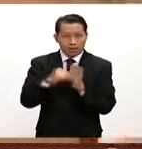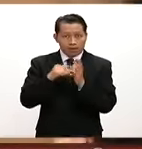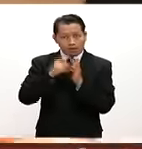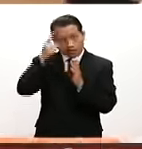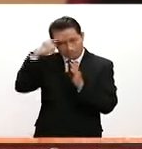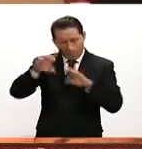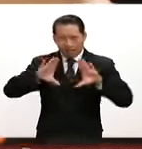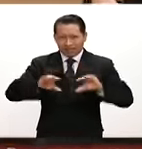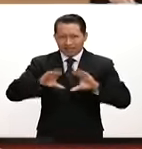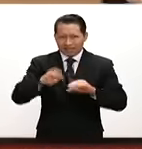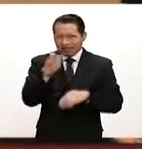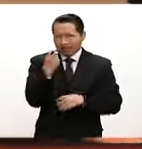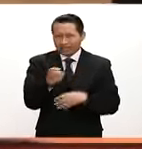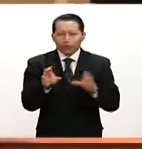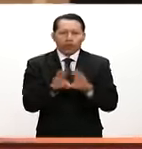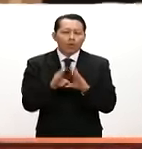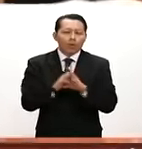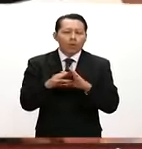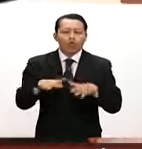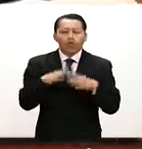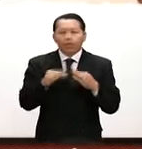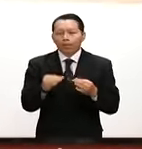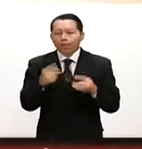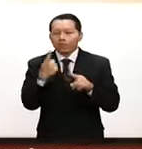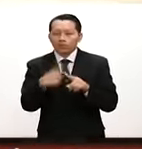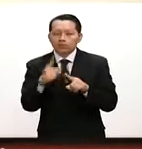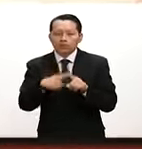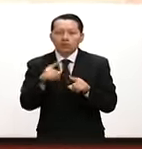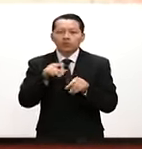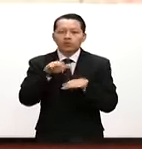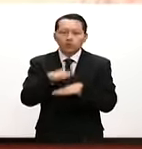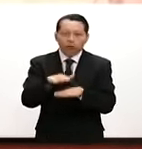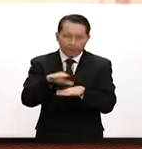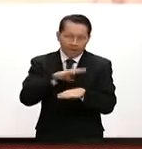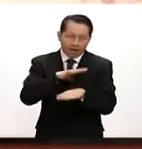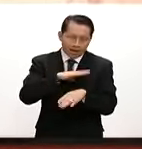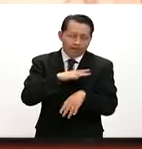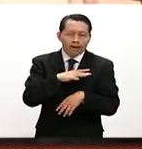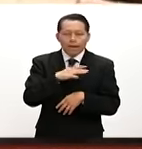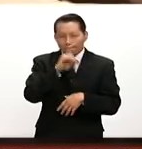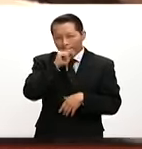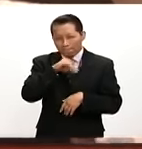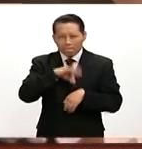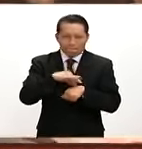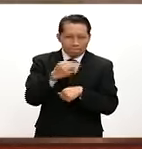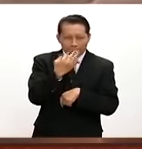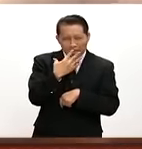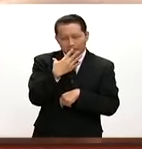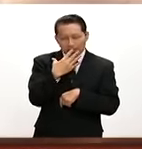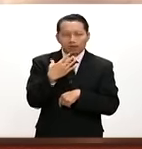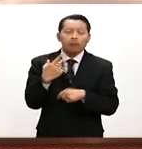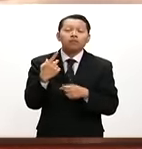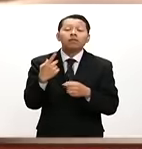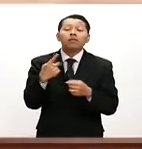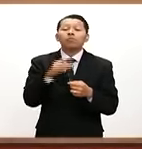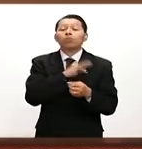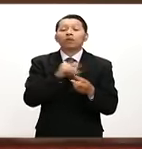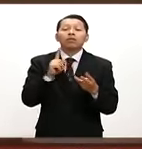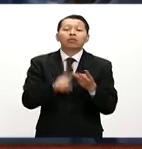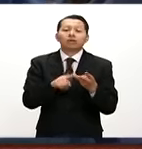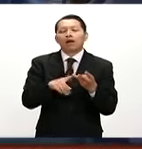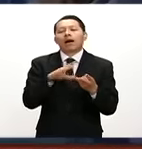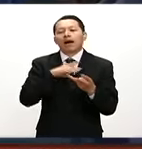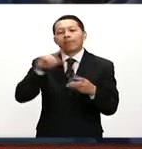enseñar estos fundamentos del área médica, del contexto clínico y la incorporación de